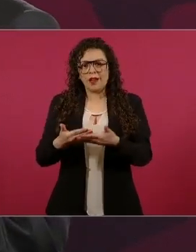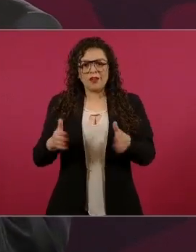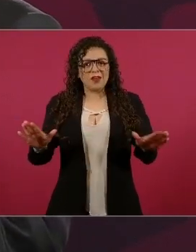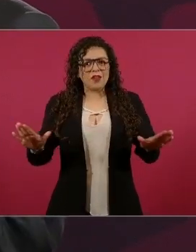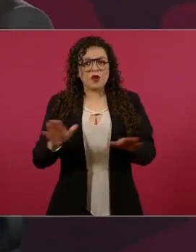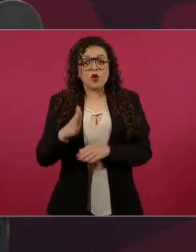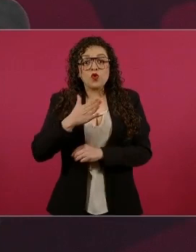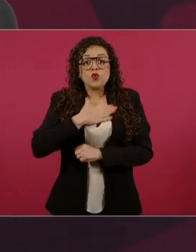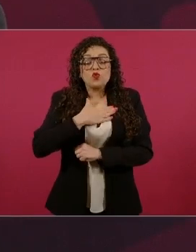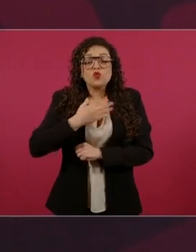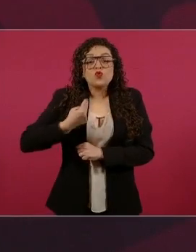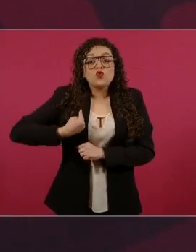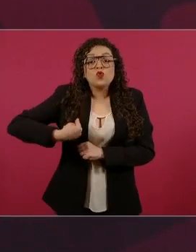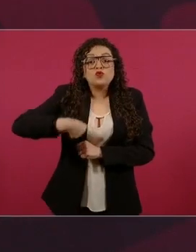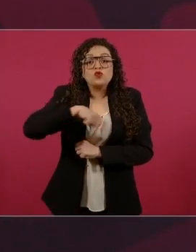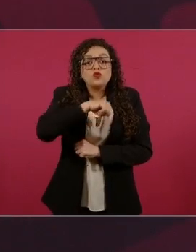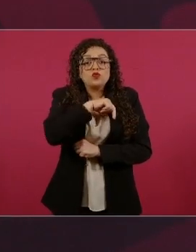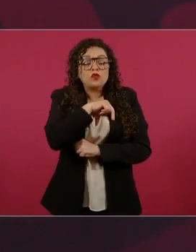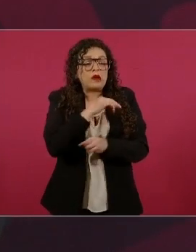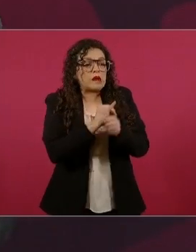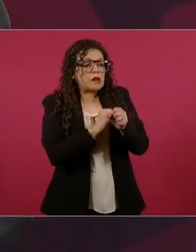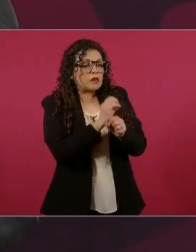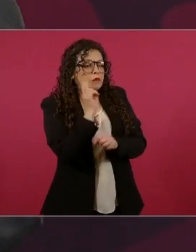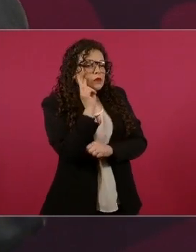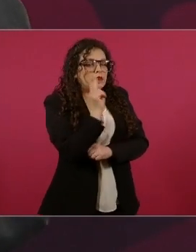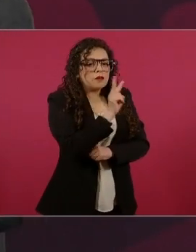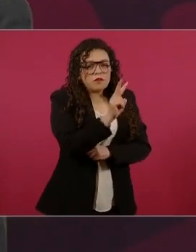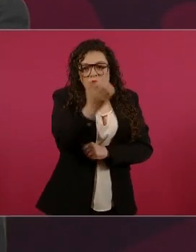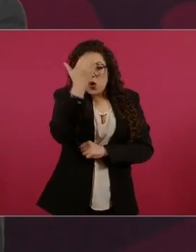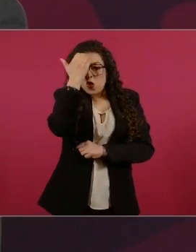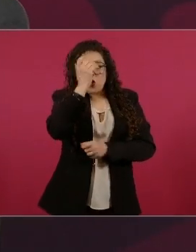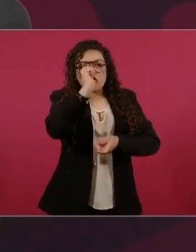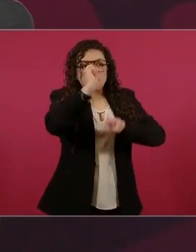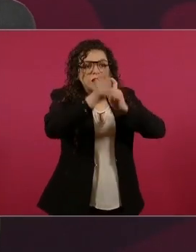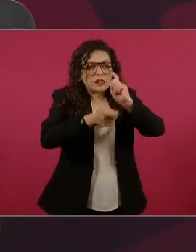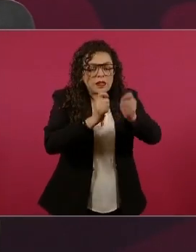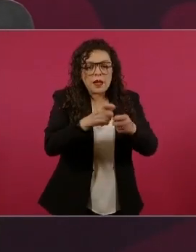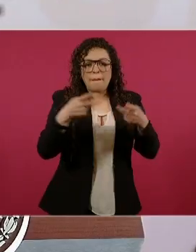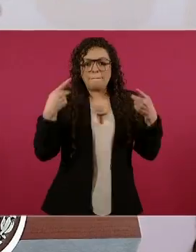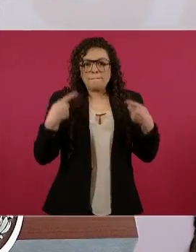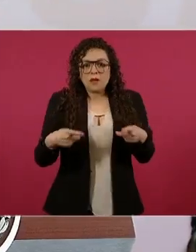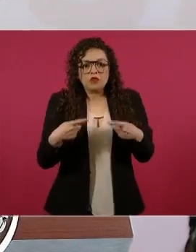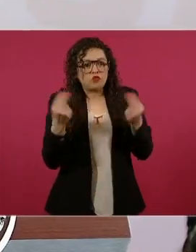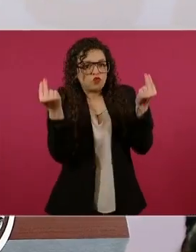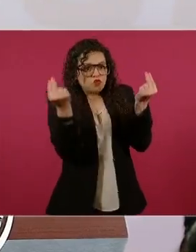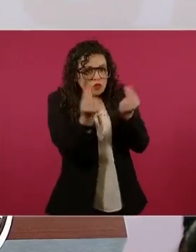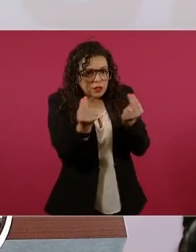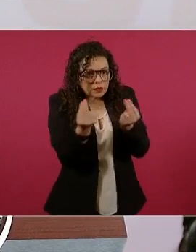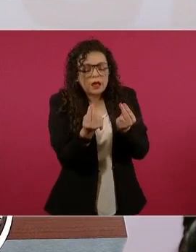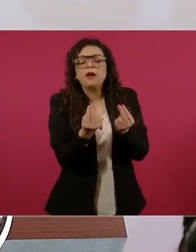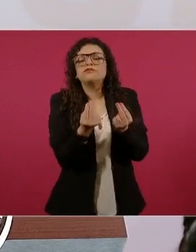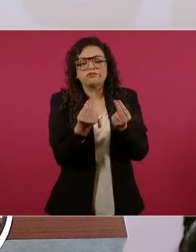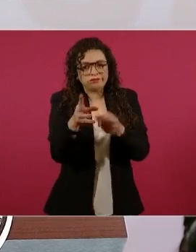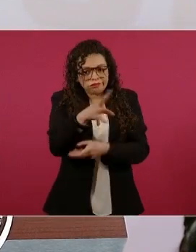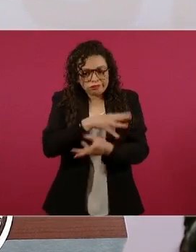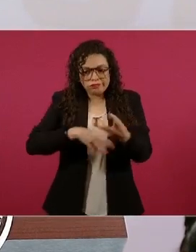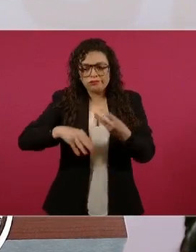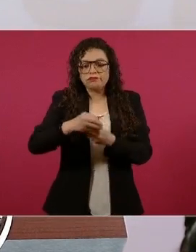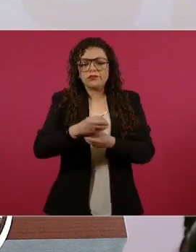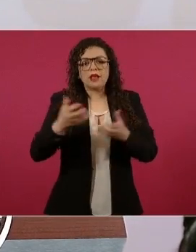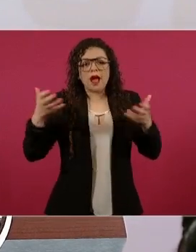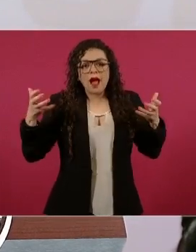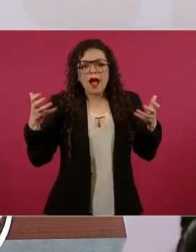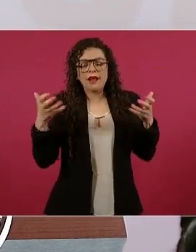necesidades, de nuestra realidad, nosotros definimos la agenda, no nos las